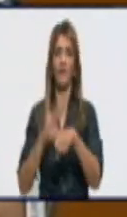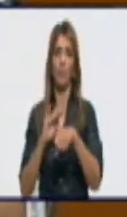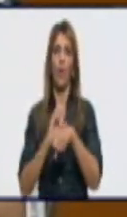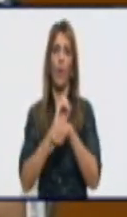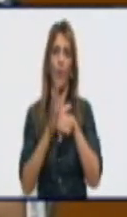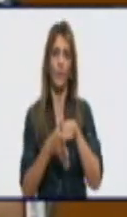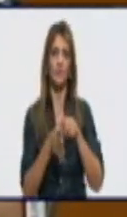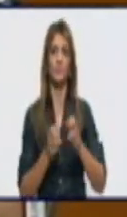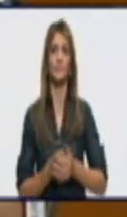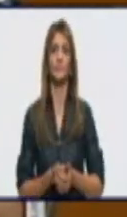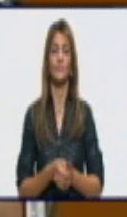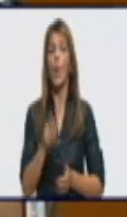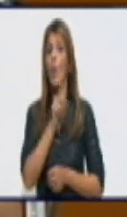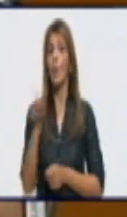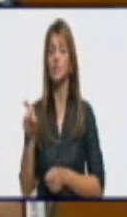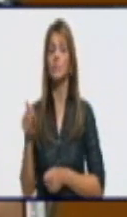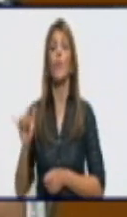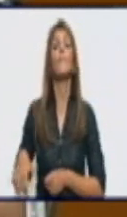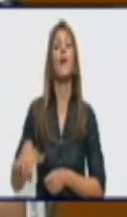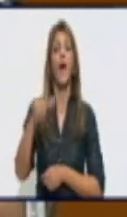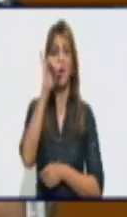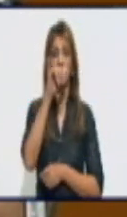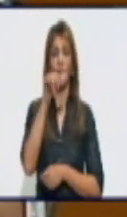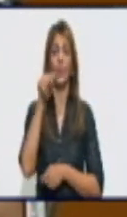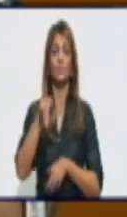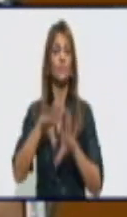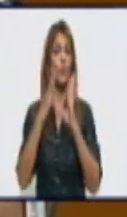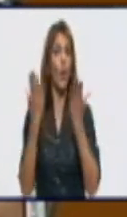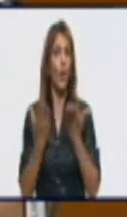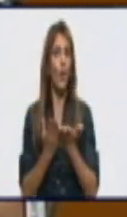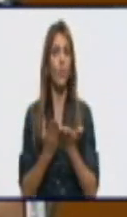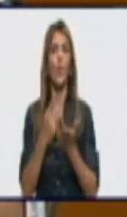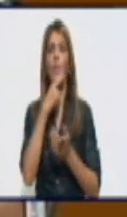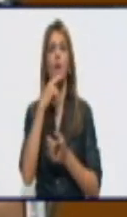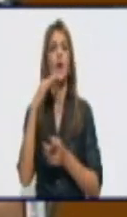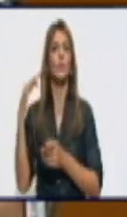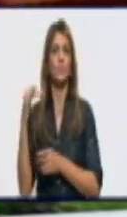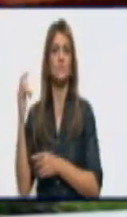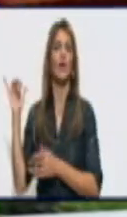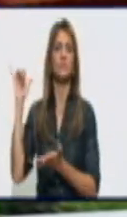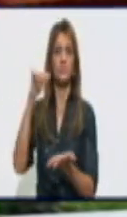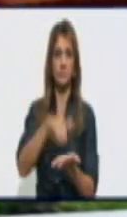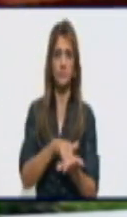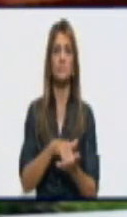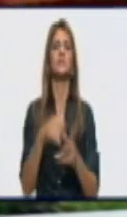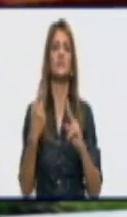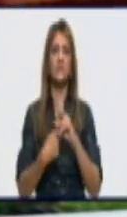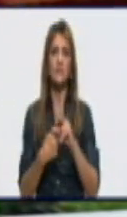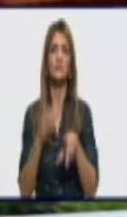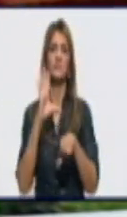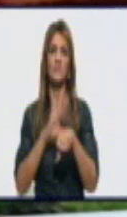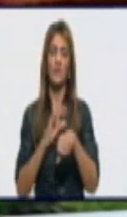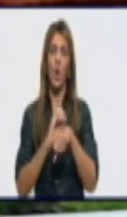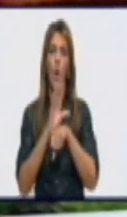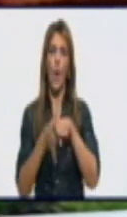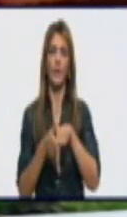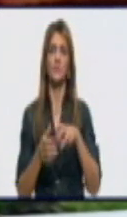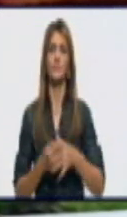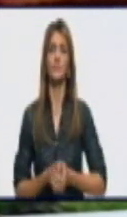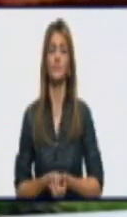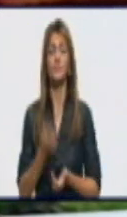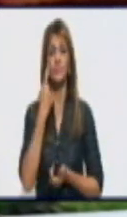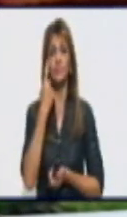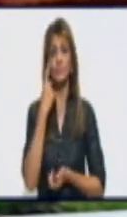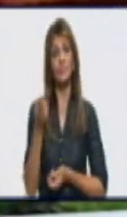viajeros que hemos tenido positivos en la provincia, todos han sido procedentes de Rusia. Mire, ayer estuve conversando con los